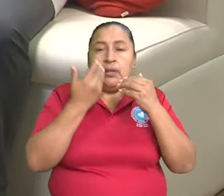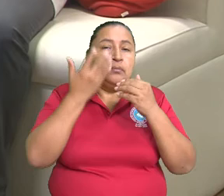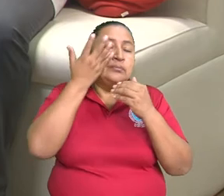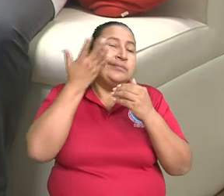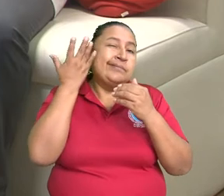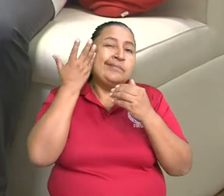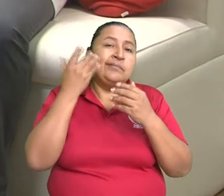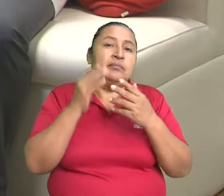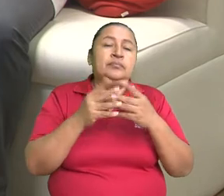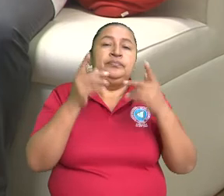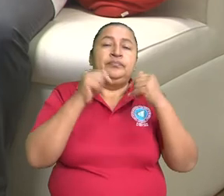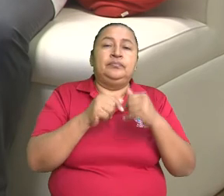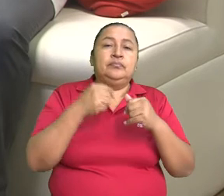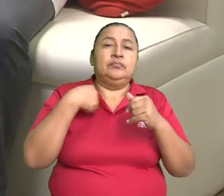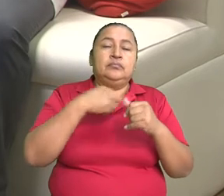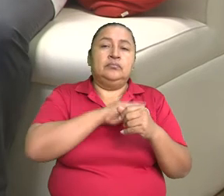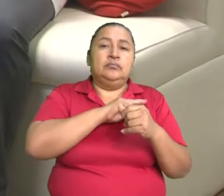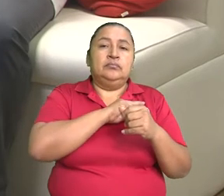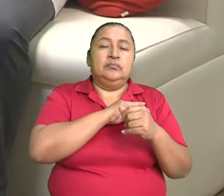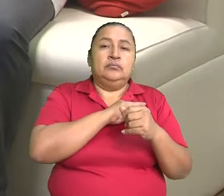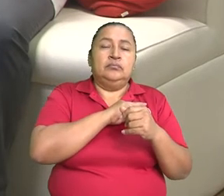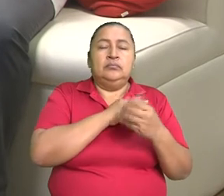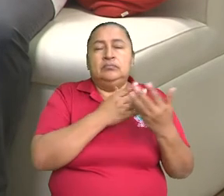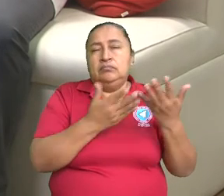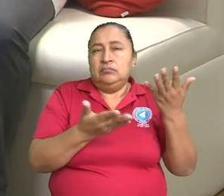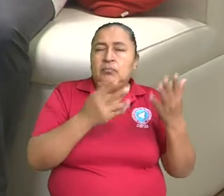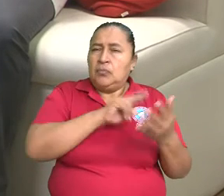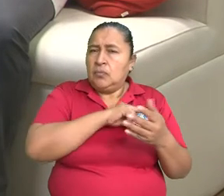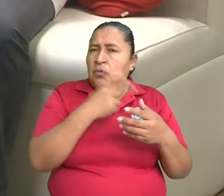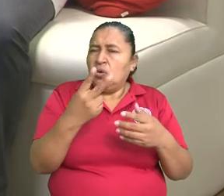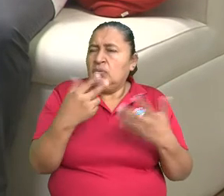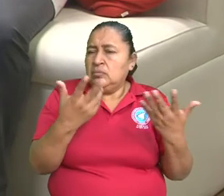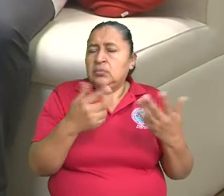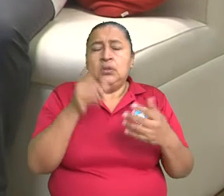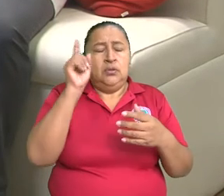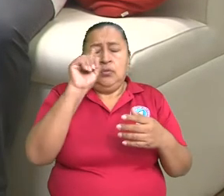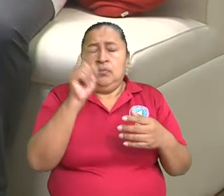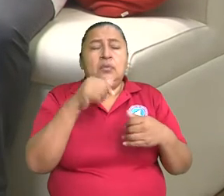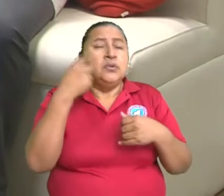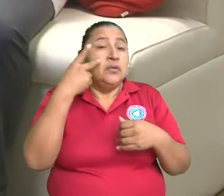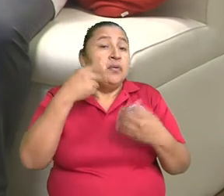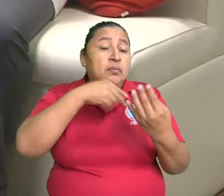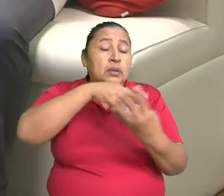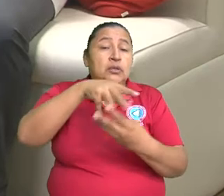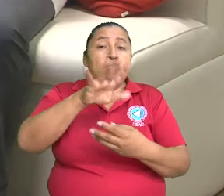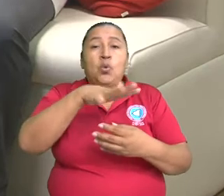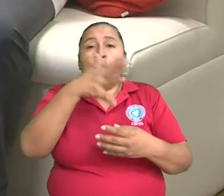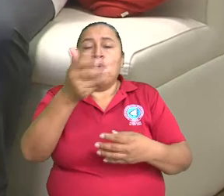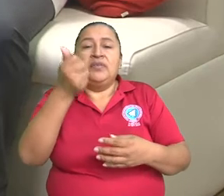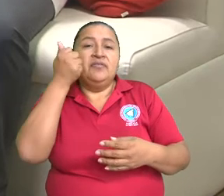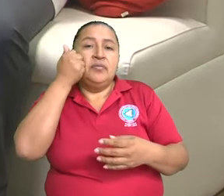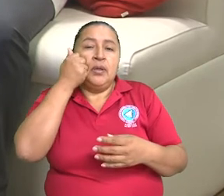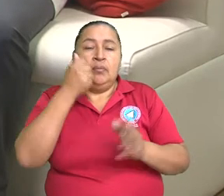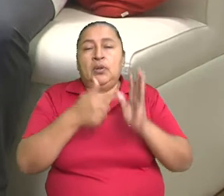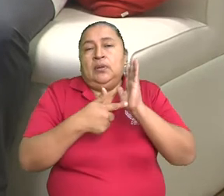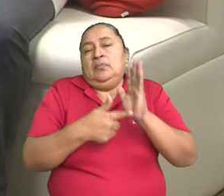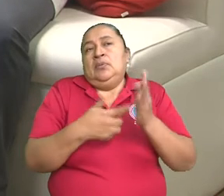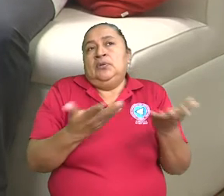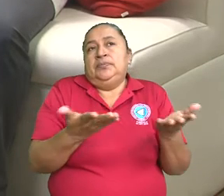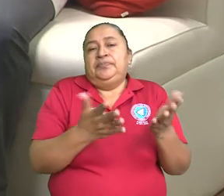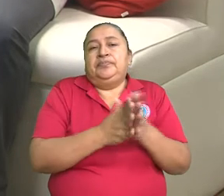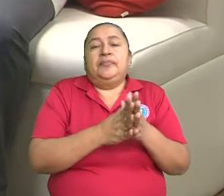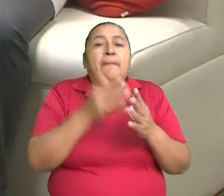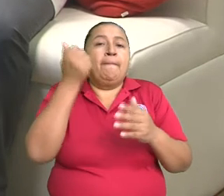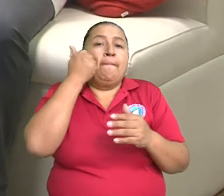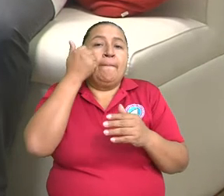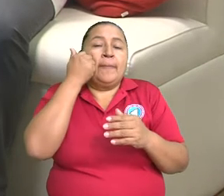las dos, ¿suele suceder eso? Eso ya se asocia a otro tipo de enfermedades, por ejemplo, pues, la